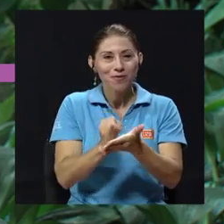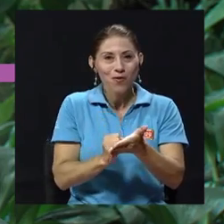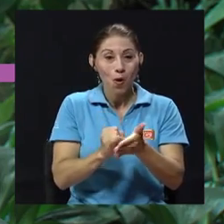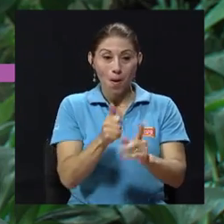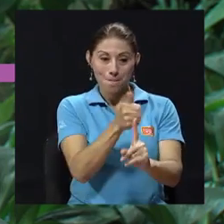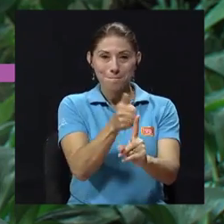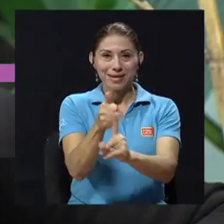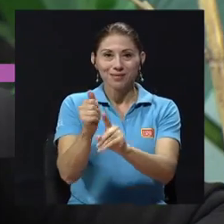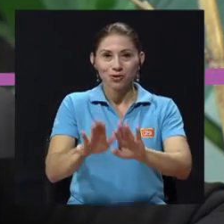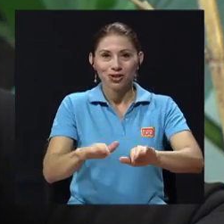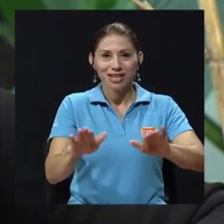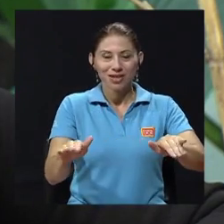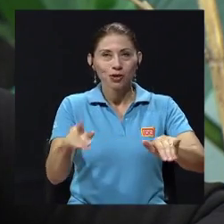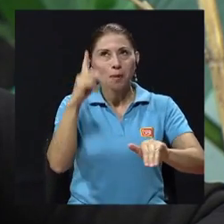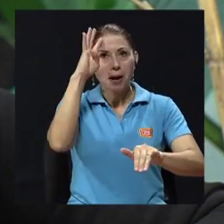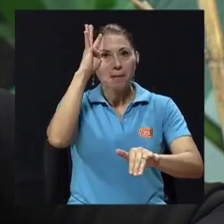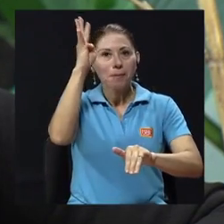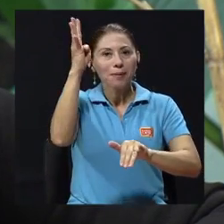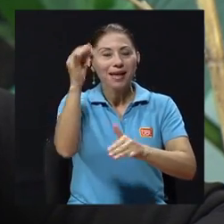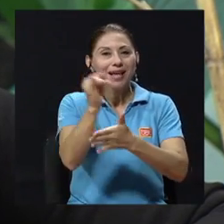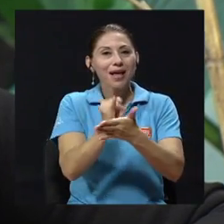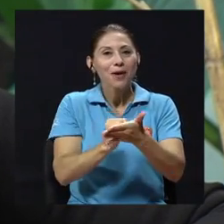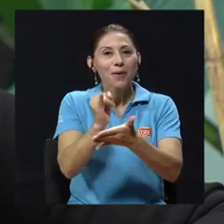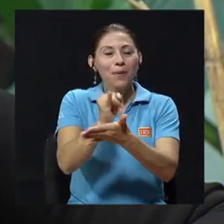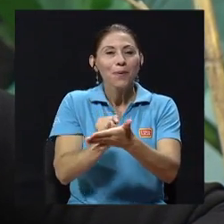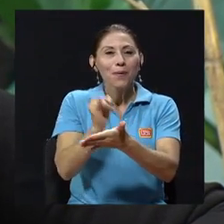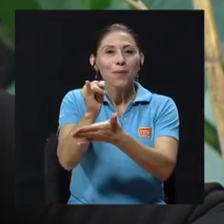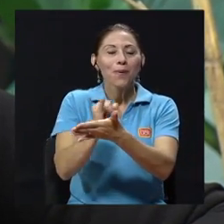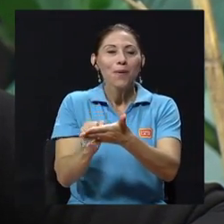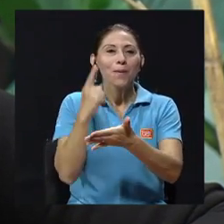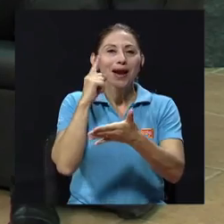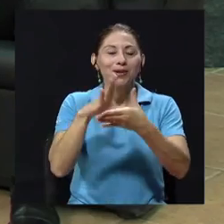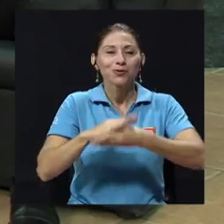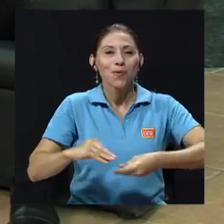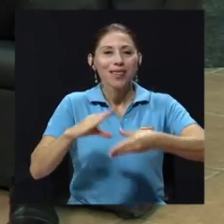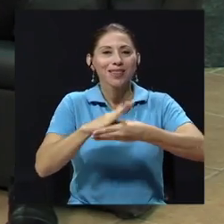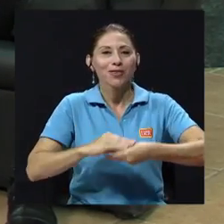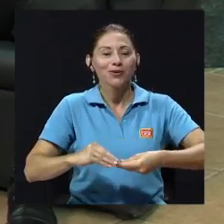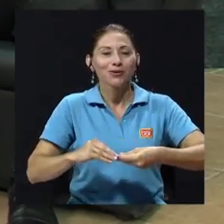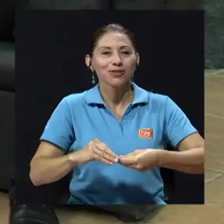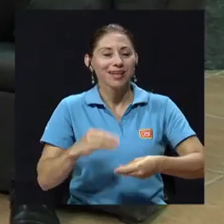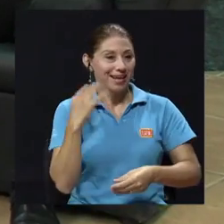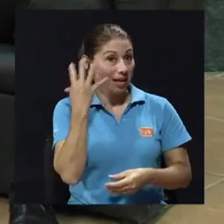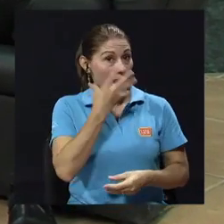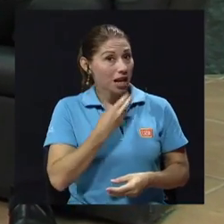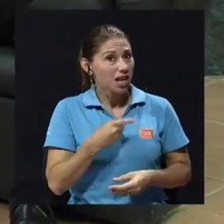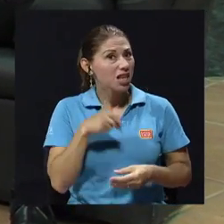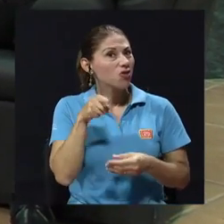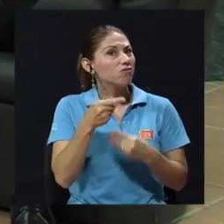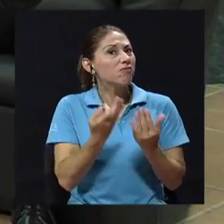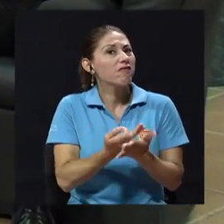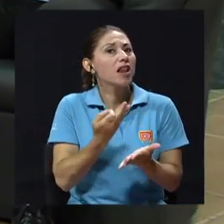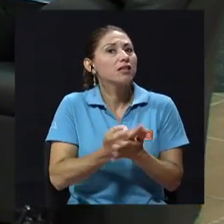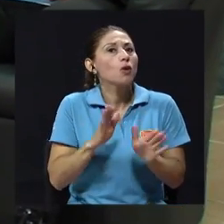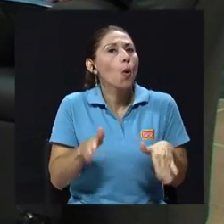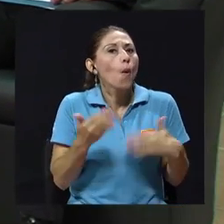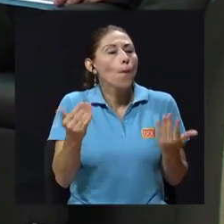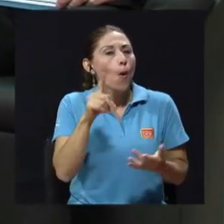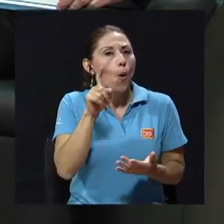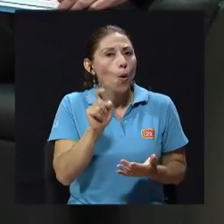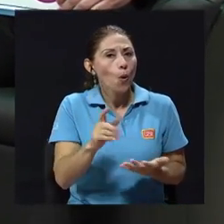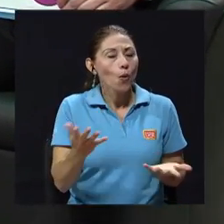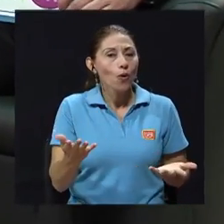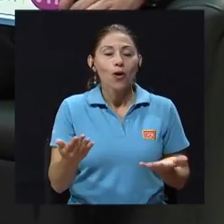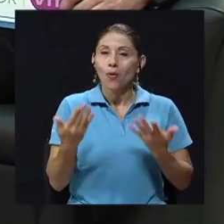cuentos. Qué lindo. Doctora, ¿y este proyecto cómo se financia? Bueno, se ha